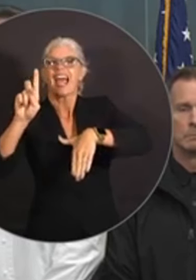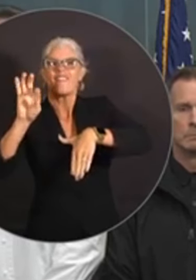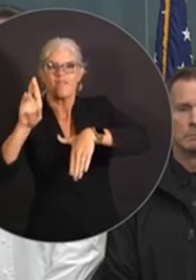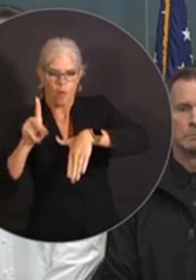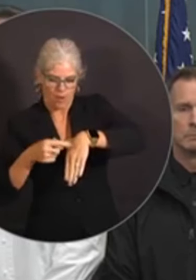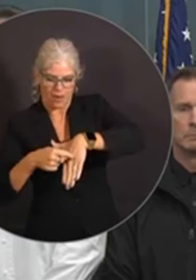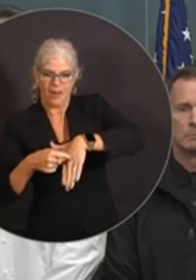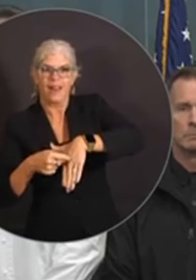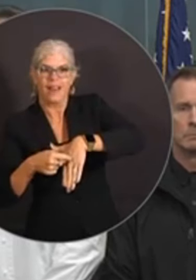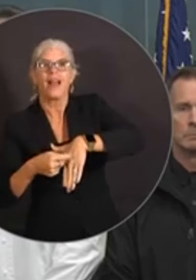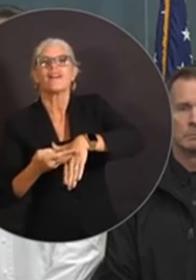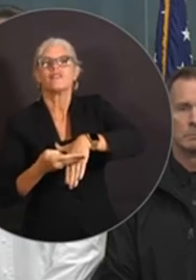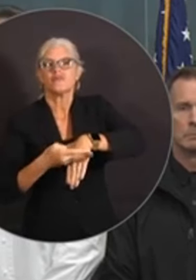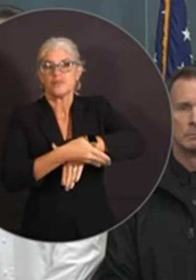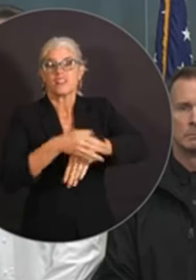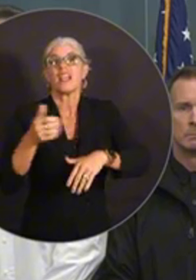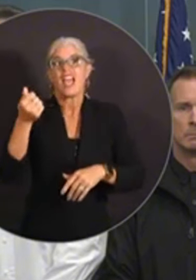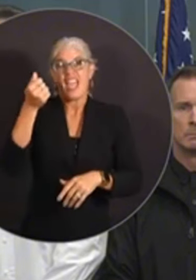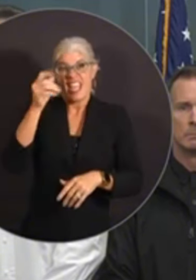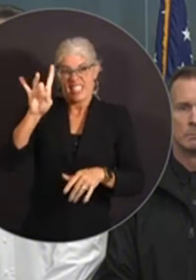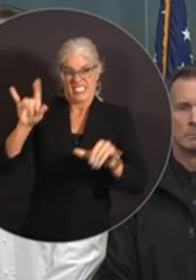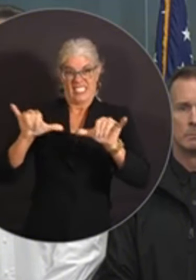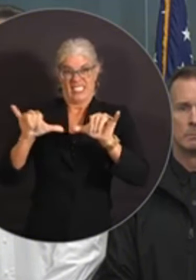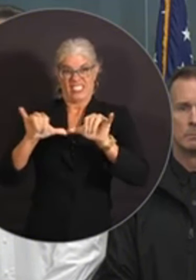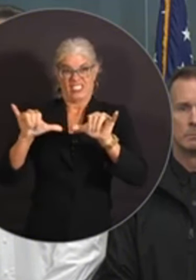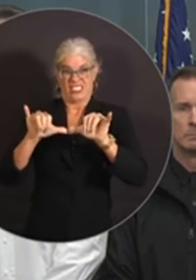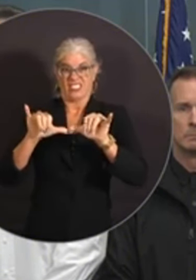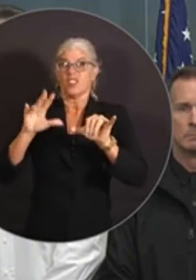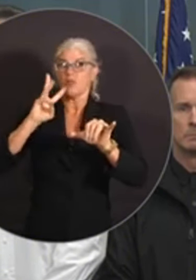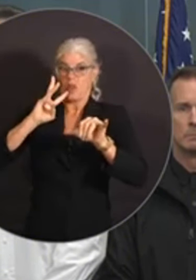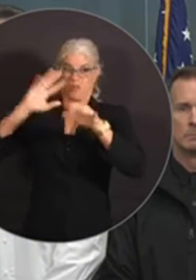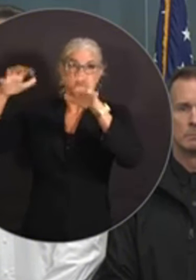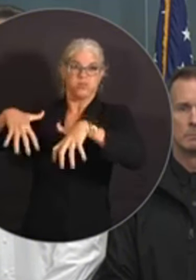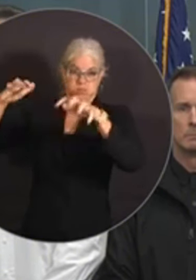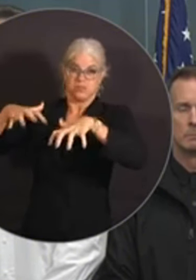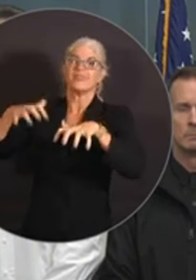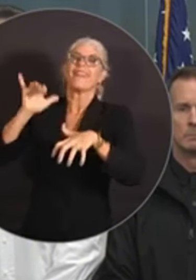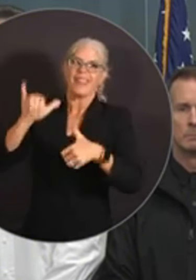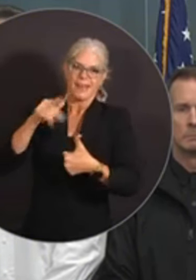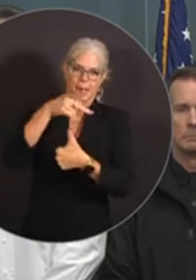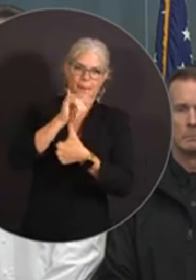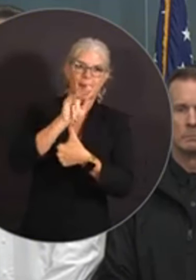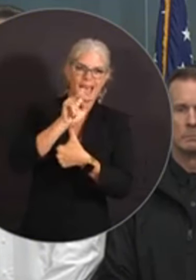Zonas aisladas de hasta 8 pulgadas fueron vistas en Pinelas